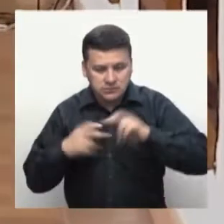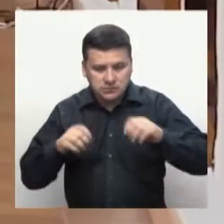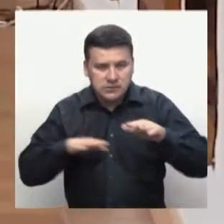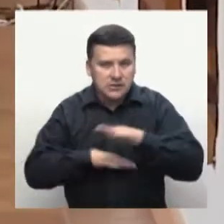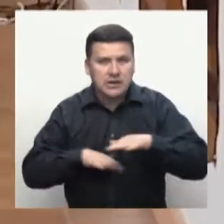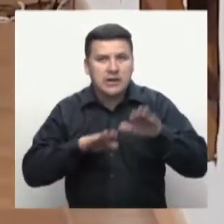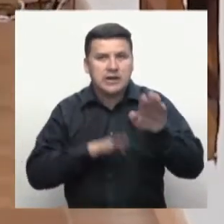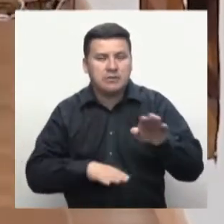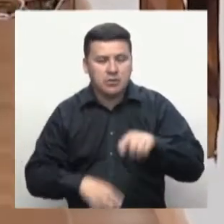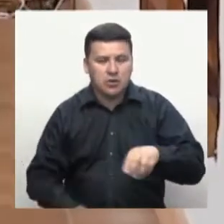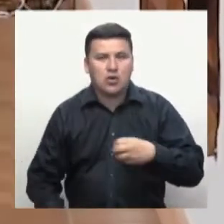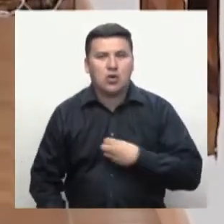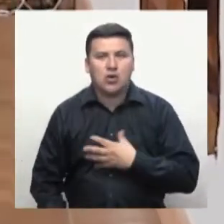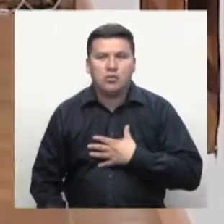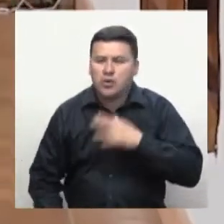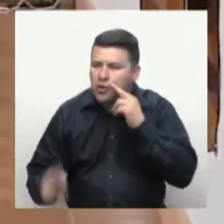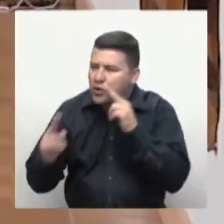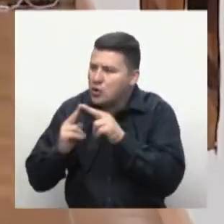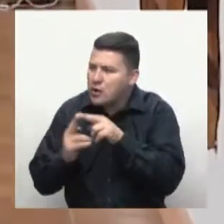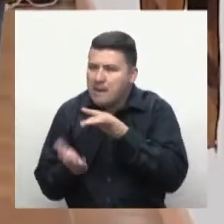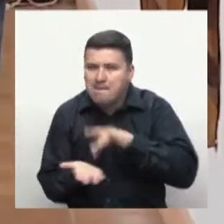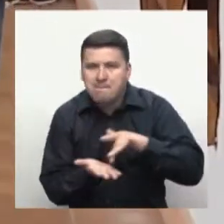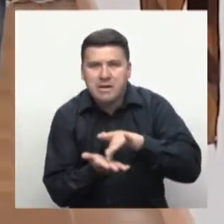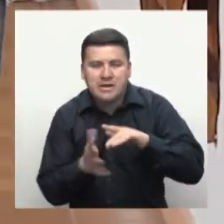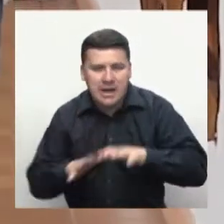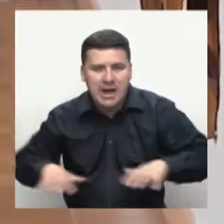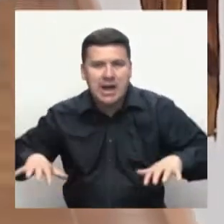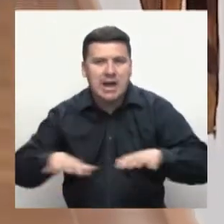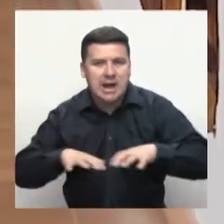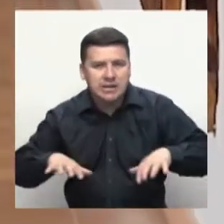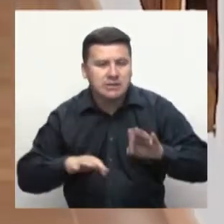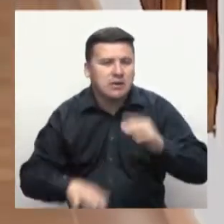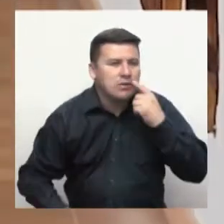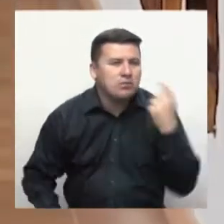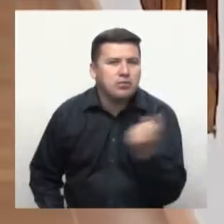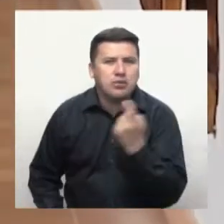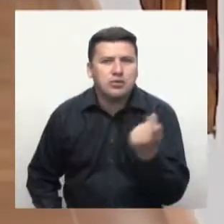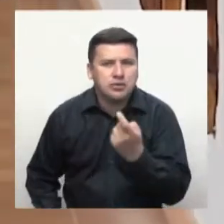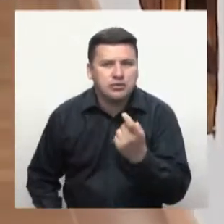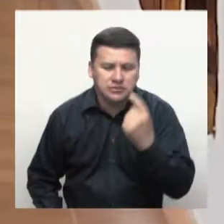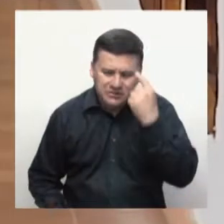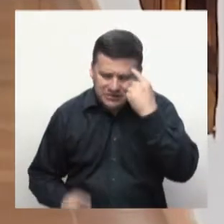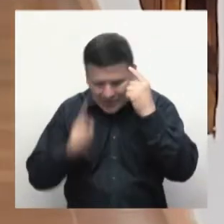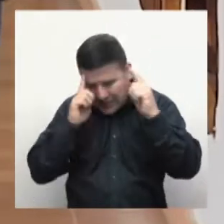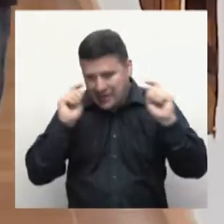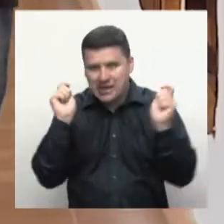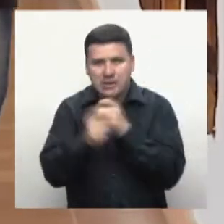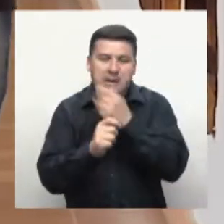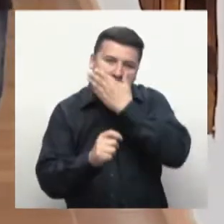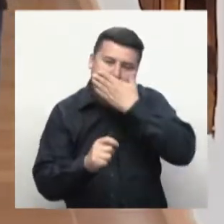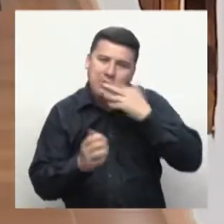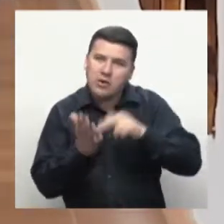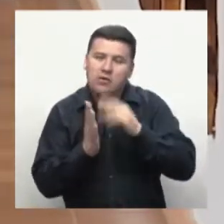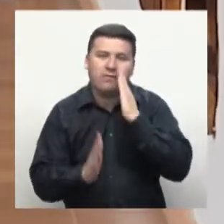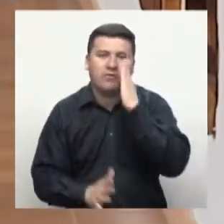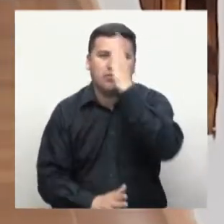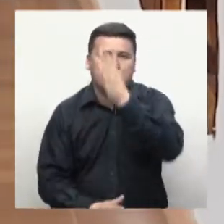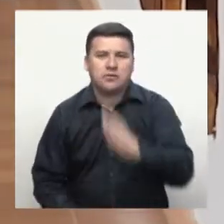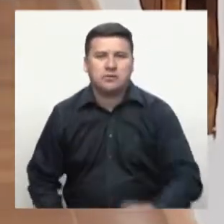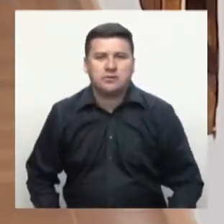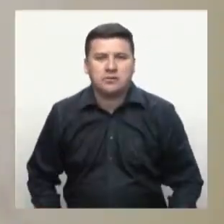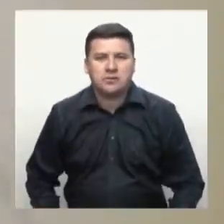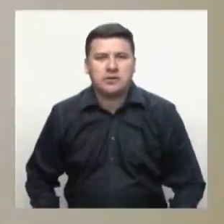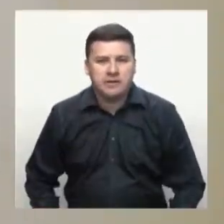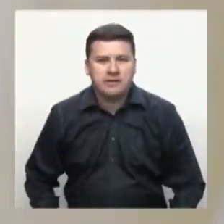en la cumbre de representantes, ellos tuvieron la oportunidad de conocer y participar en actividades que lo que buscan es cambiar sus pensamientos para mejorar su